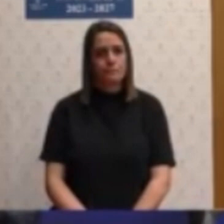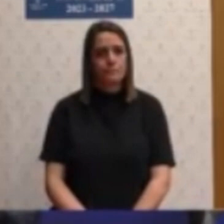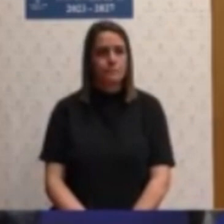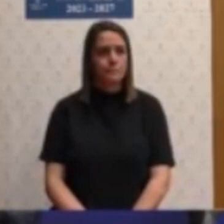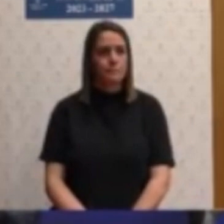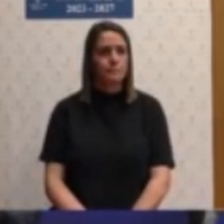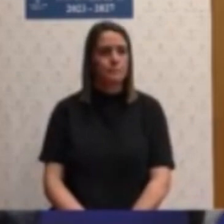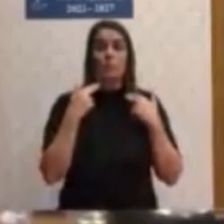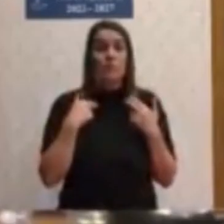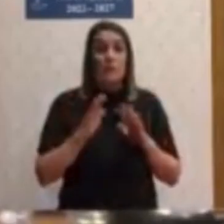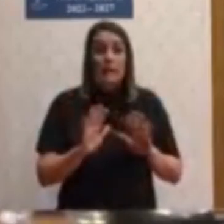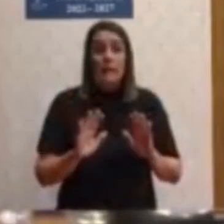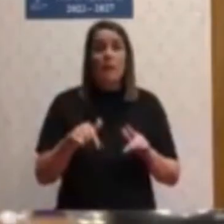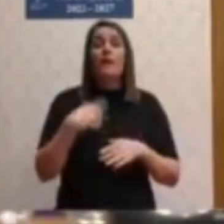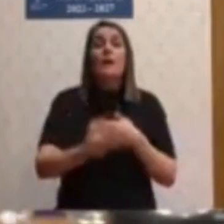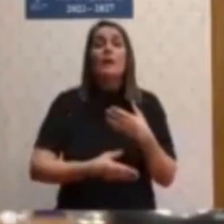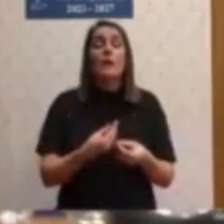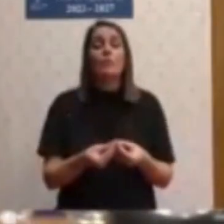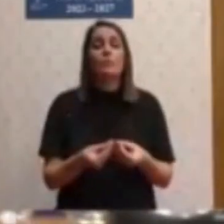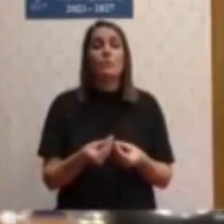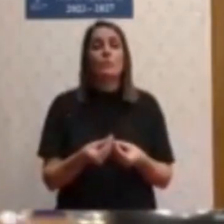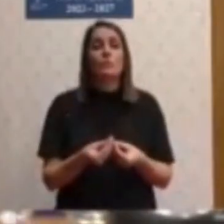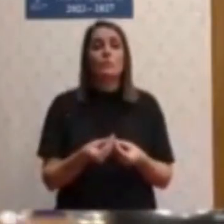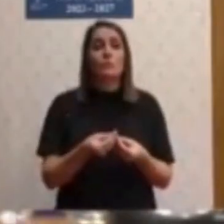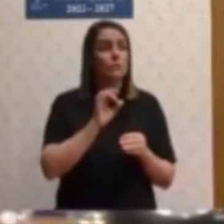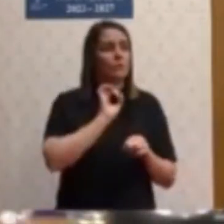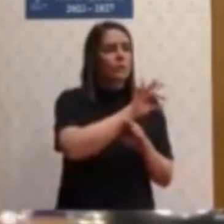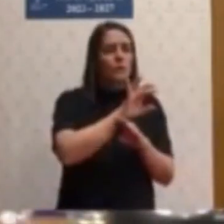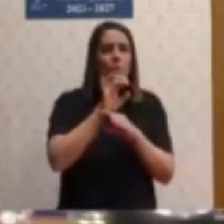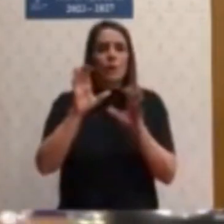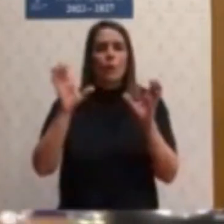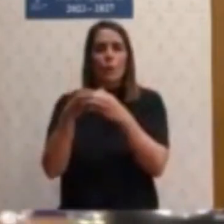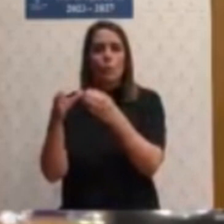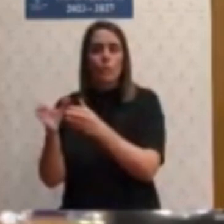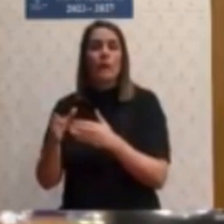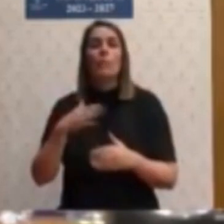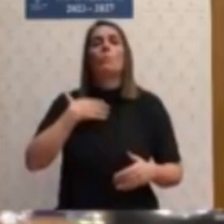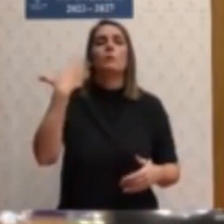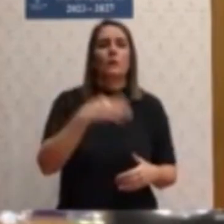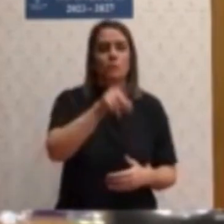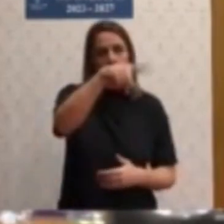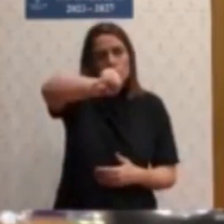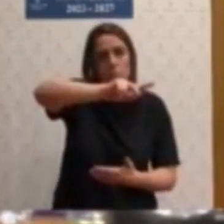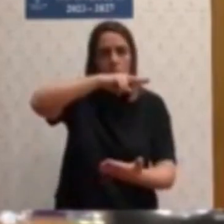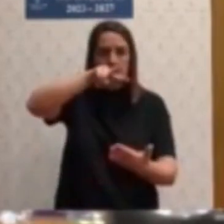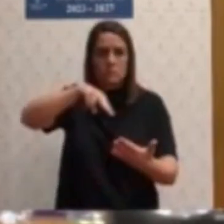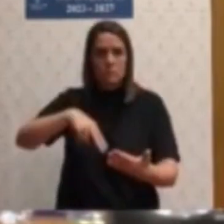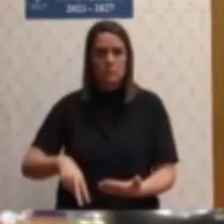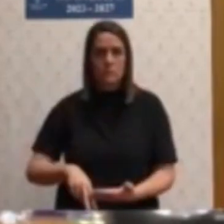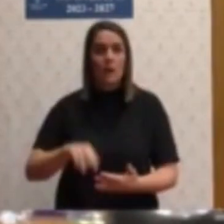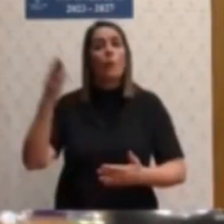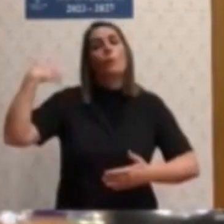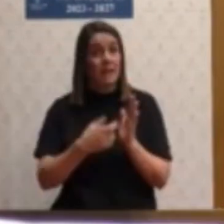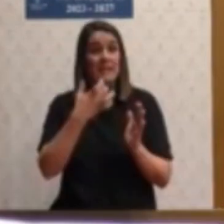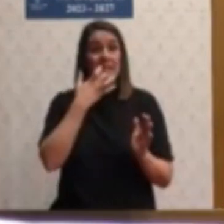que figuran no expediente, constituíndose o debandito inventario o 31 de dezembro de 2023. Tamén se aprobou inicialmente o Plan Provincial de